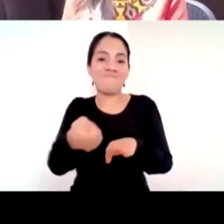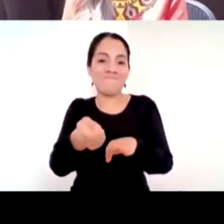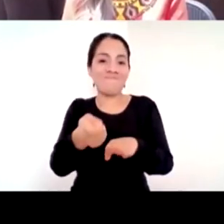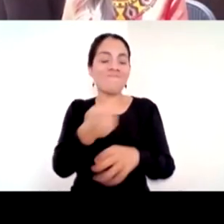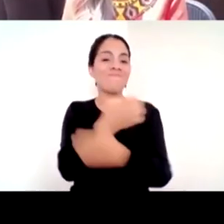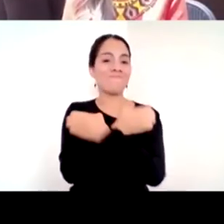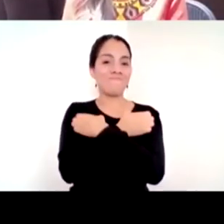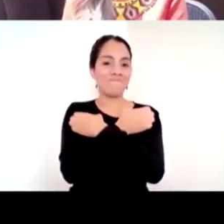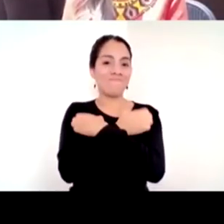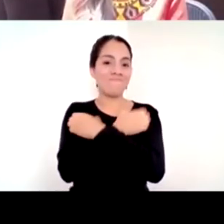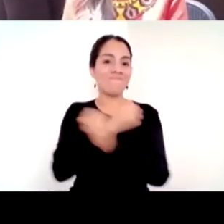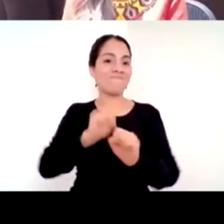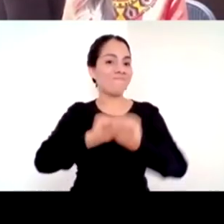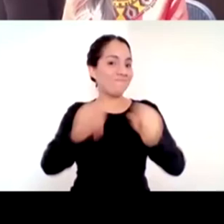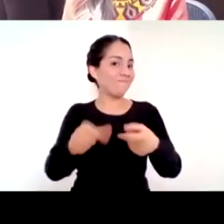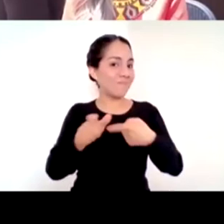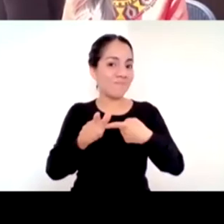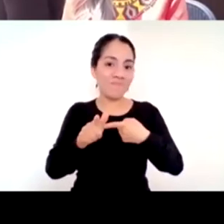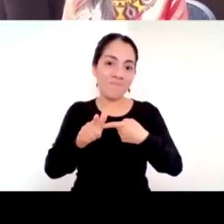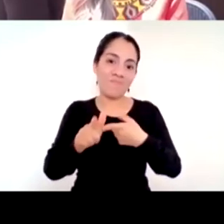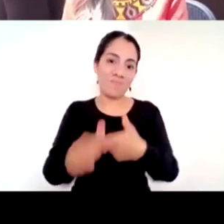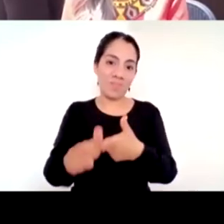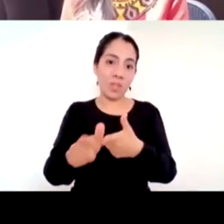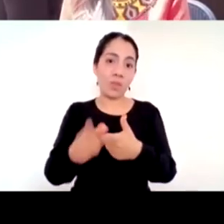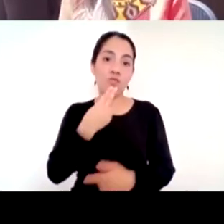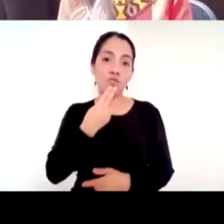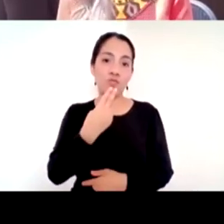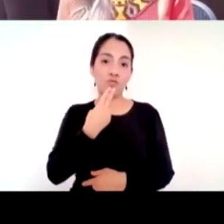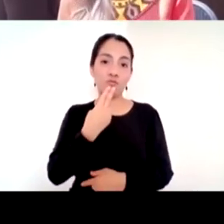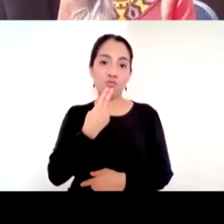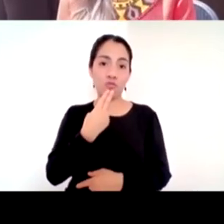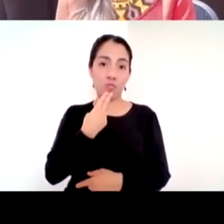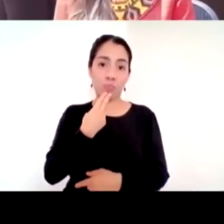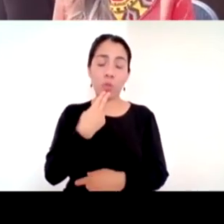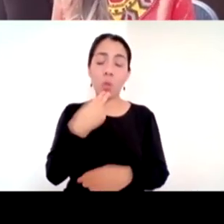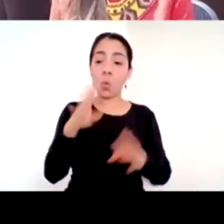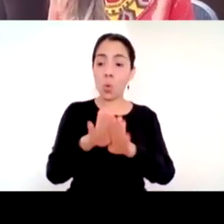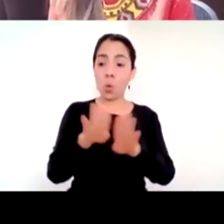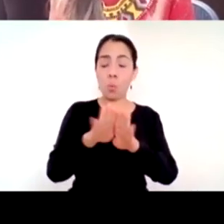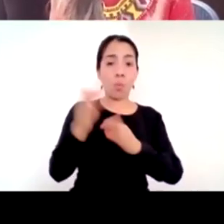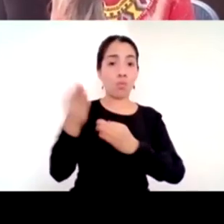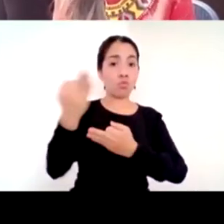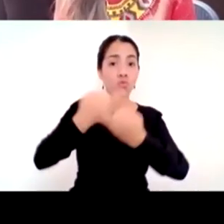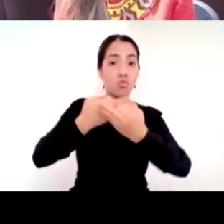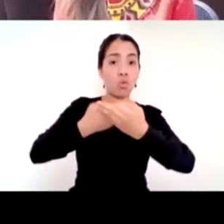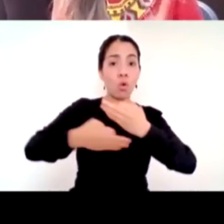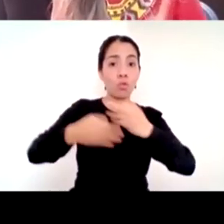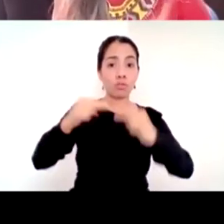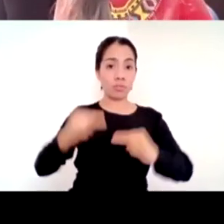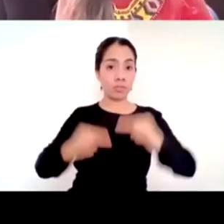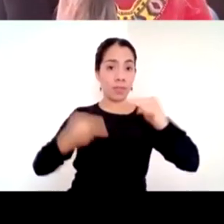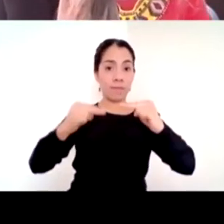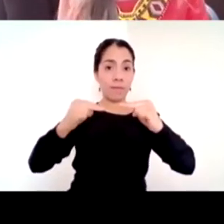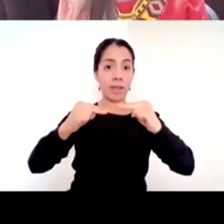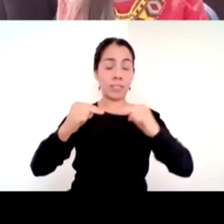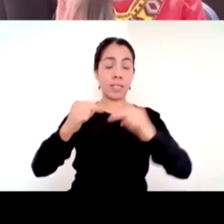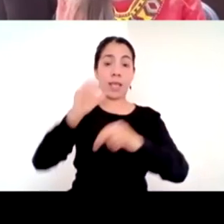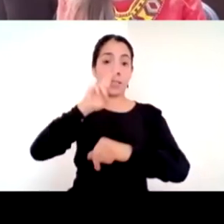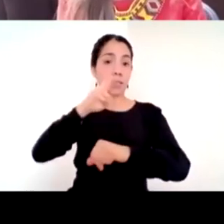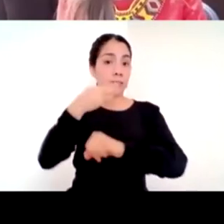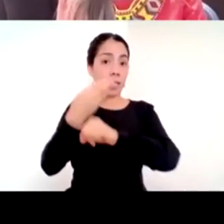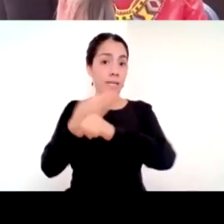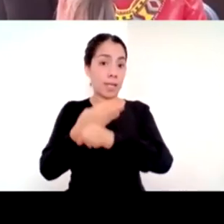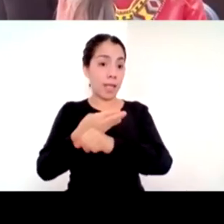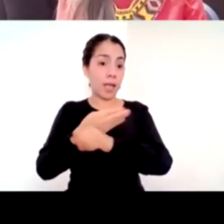Es un tema de cómo todos los engranajes encabezados por el Secretario de Educación Pública hacen funcionar este gran reloj